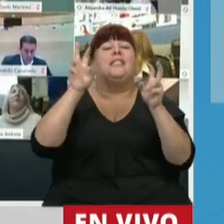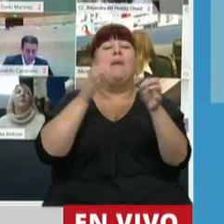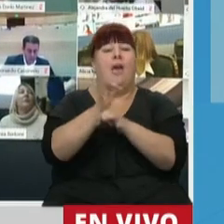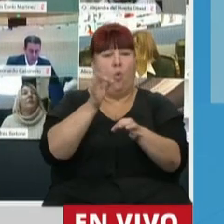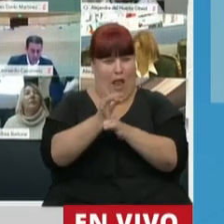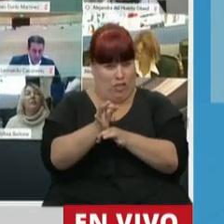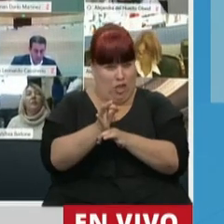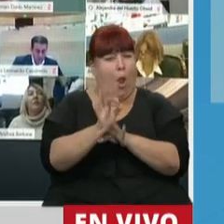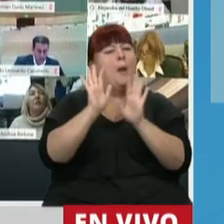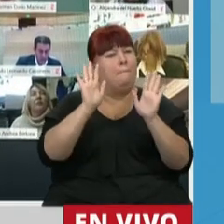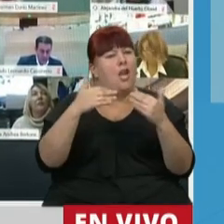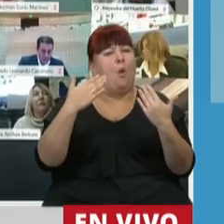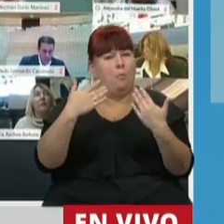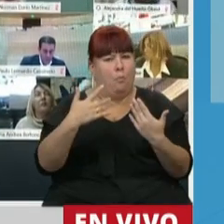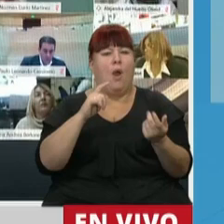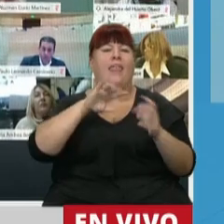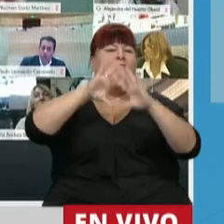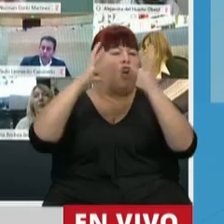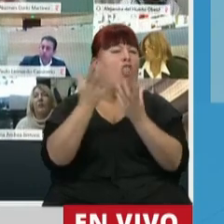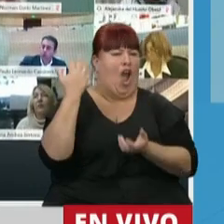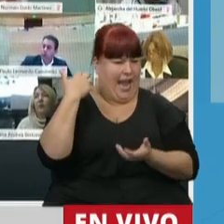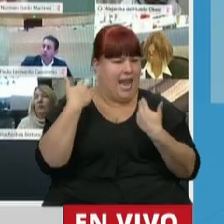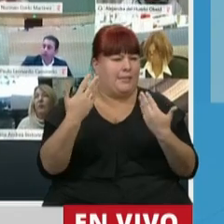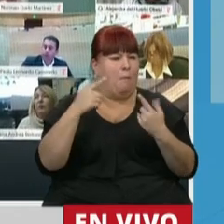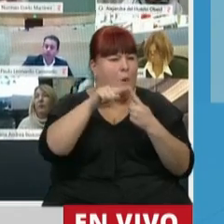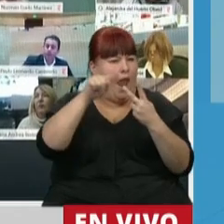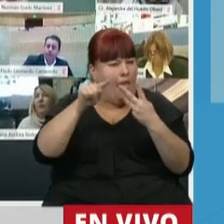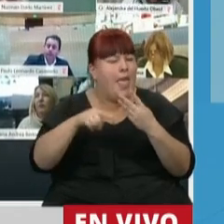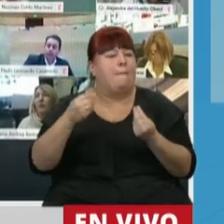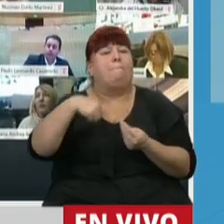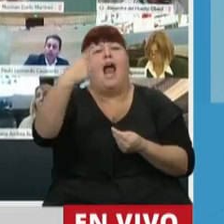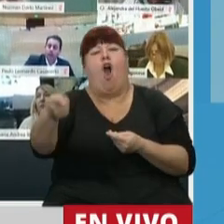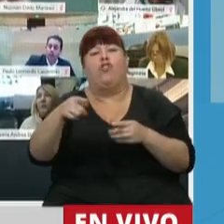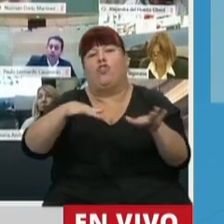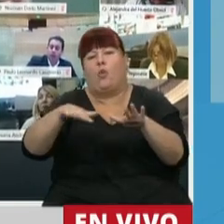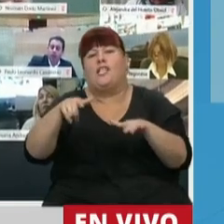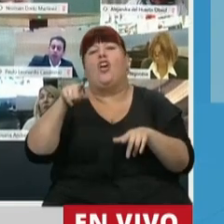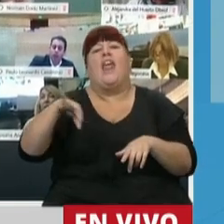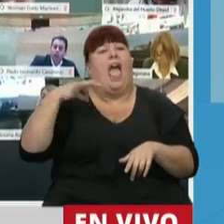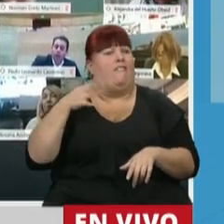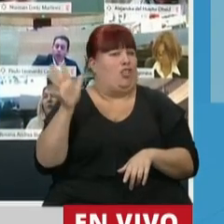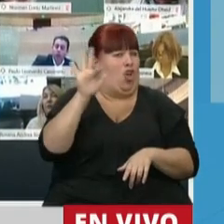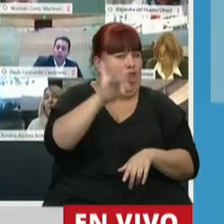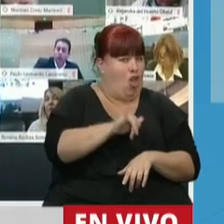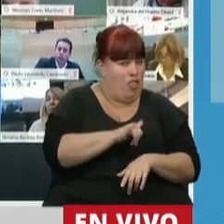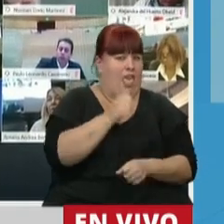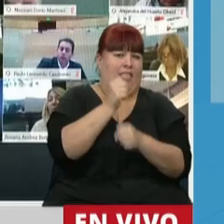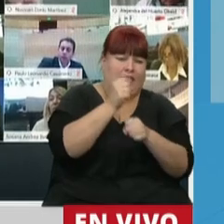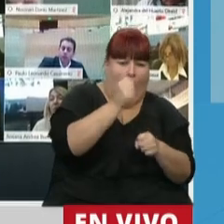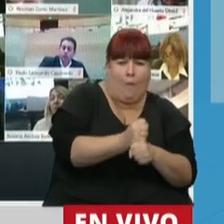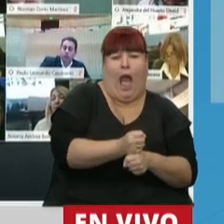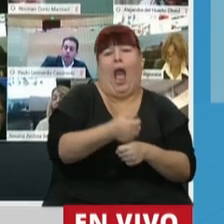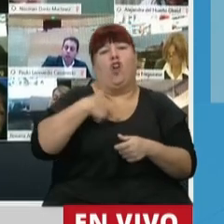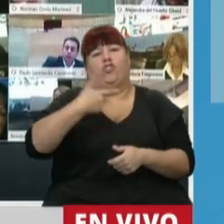educación. Pero podemos generalizarlo tranquilamente para otros ámbitos de la vida cotidiana, laboral,